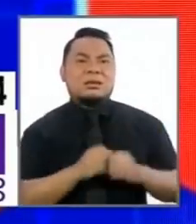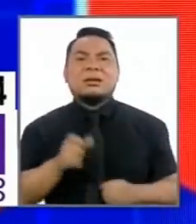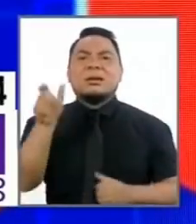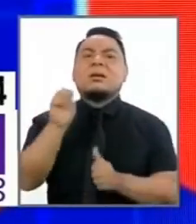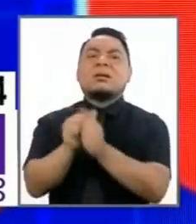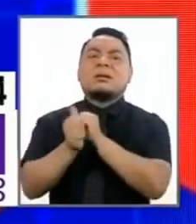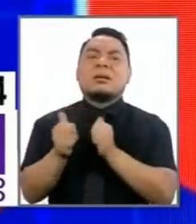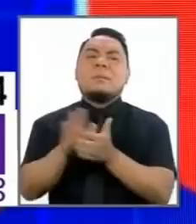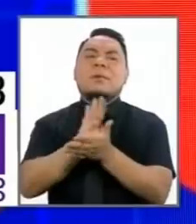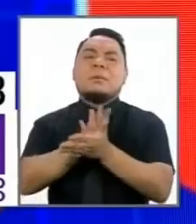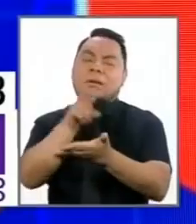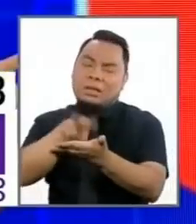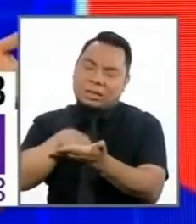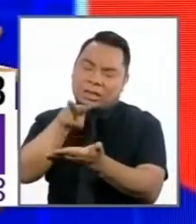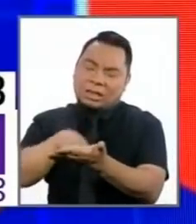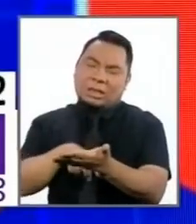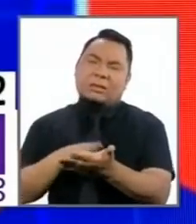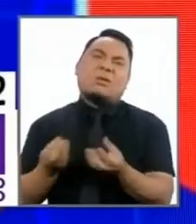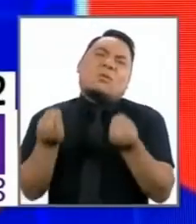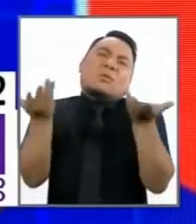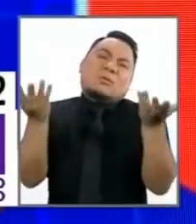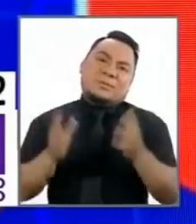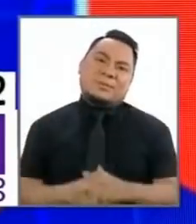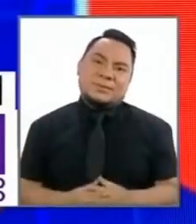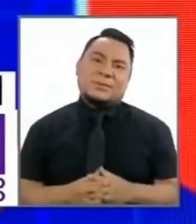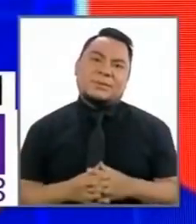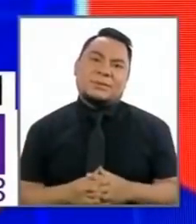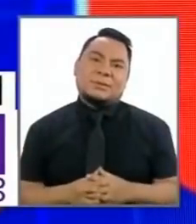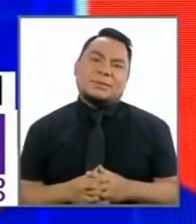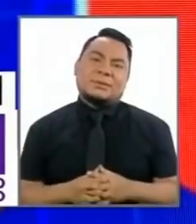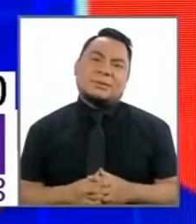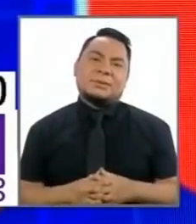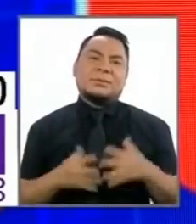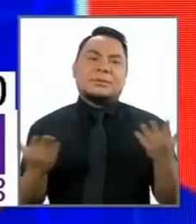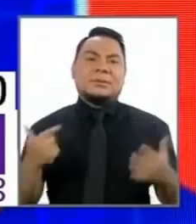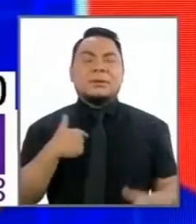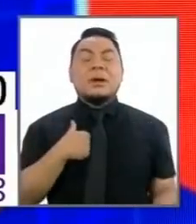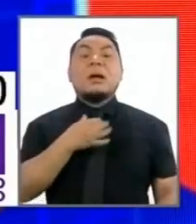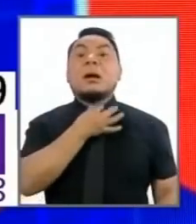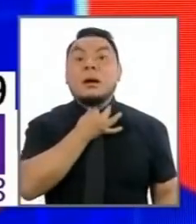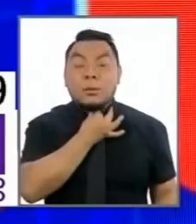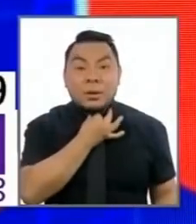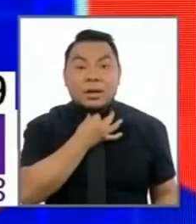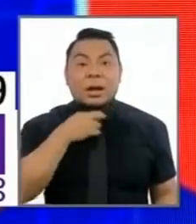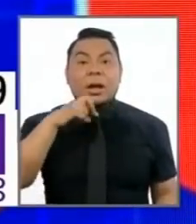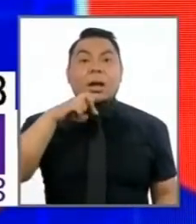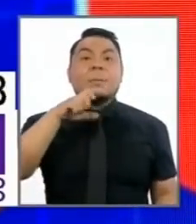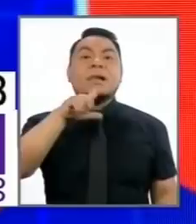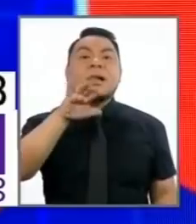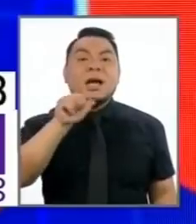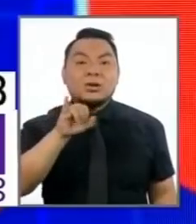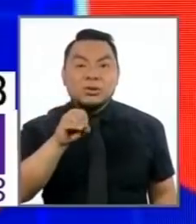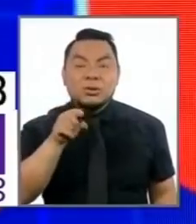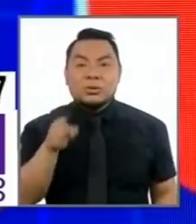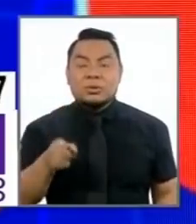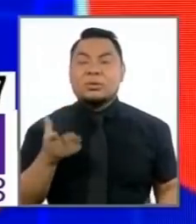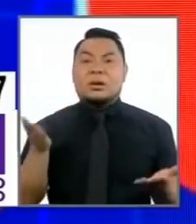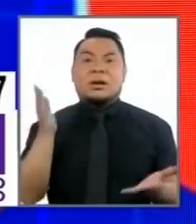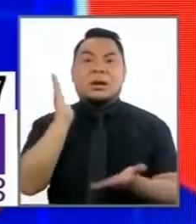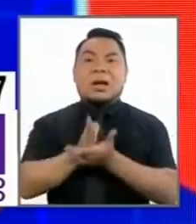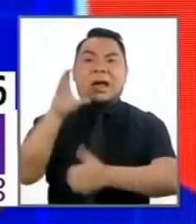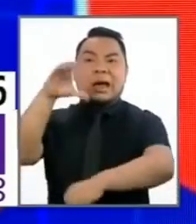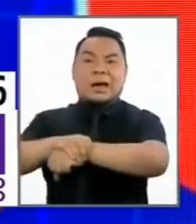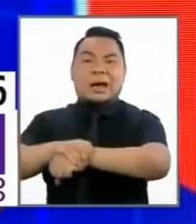candidatos que están leyendo un documento. No frieguen. Mi abuelo Pelayo agarró a Tatán, que fue el